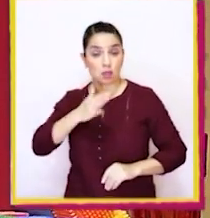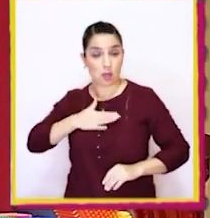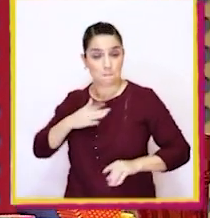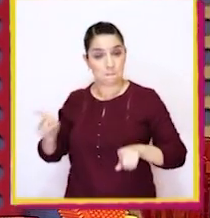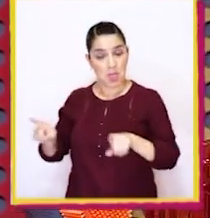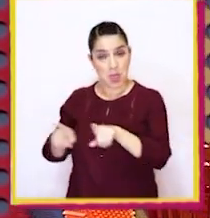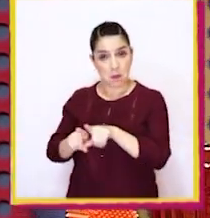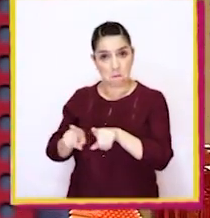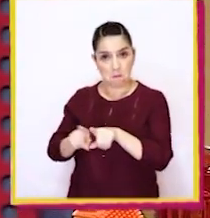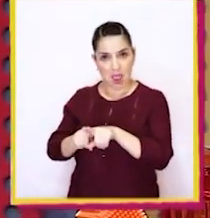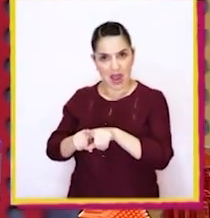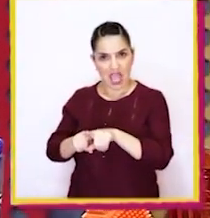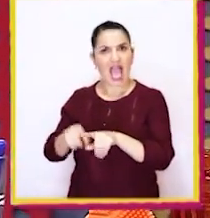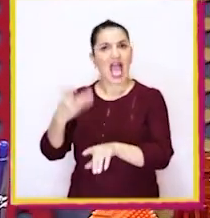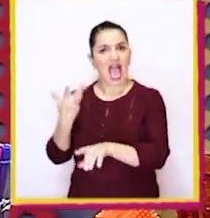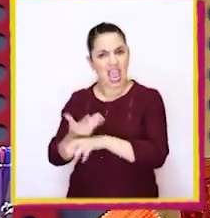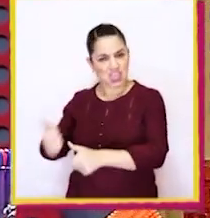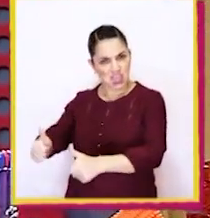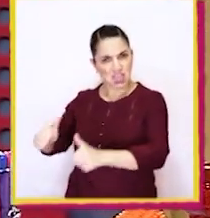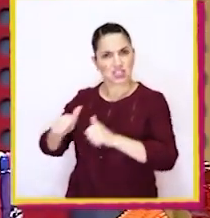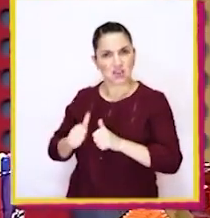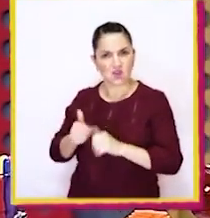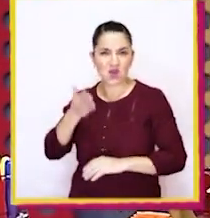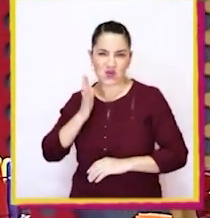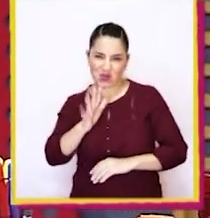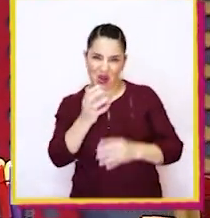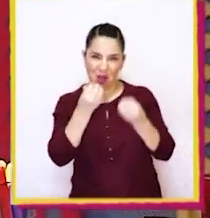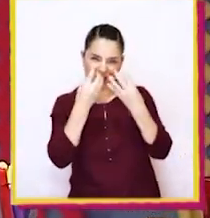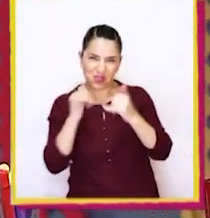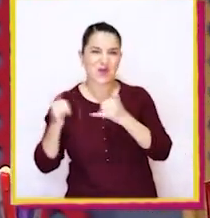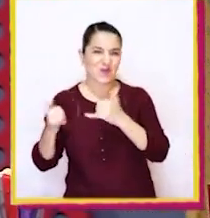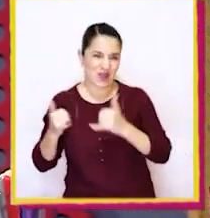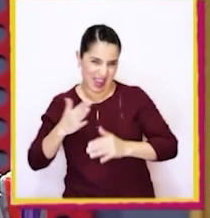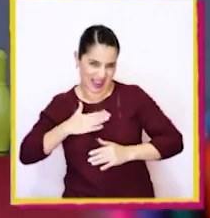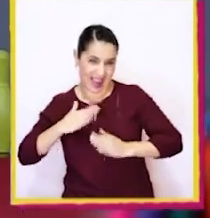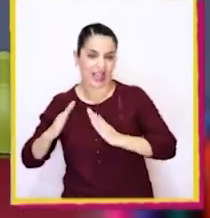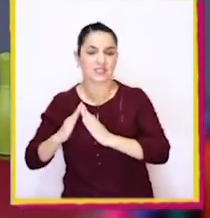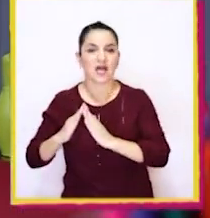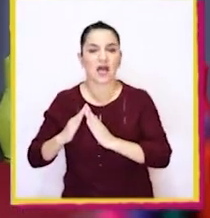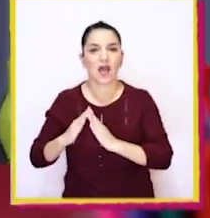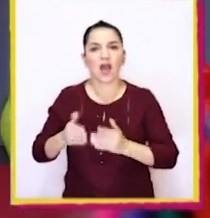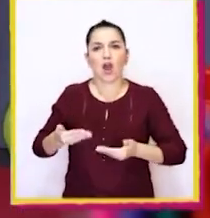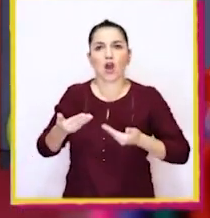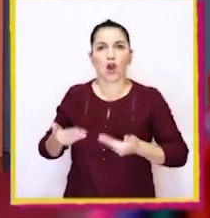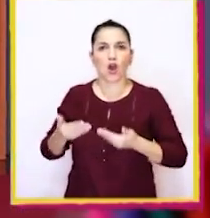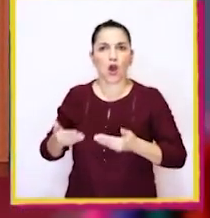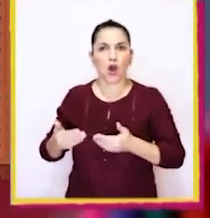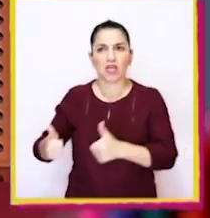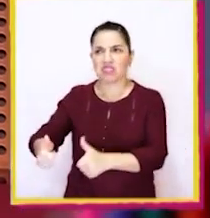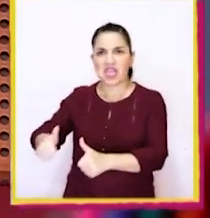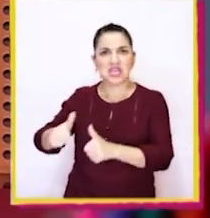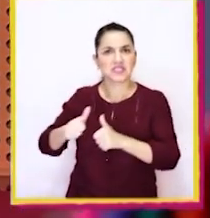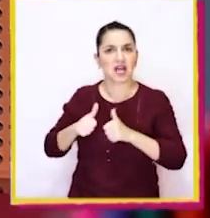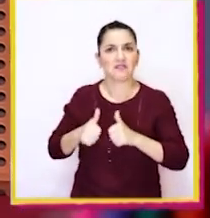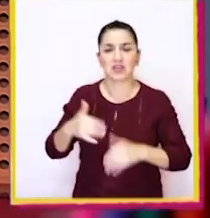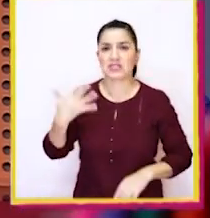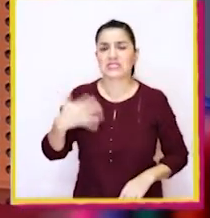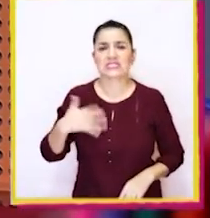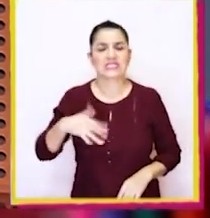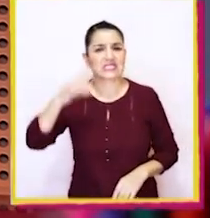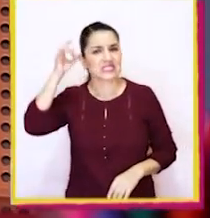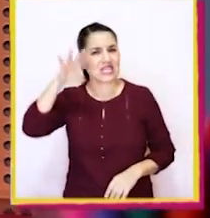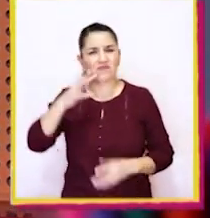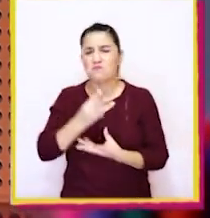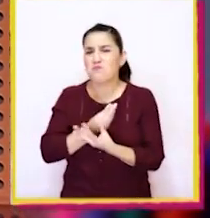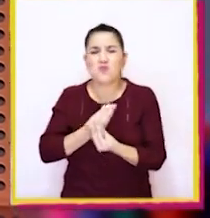días con mi hermana Tutu hacemos desafíos para seguir aprendiendo y jugar en casa. Pero hoy me entrego mi desafío. ¿Y